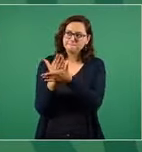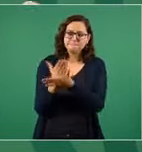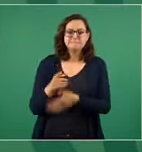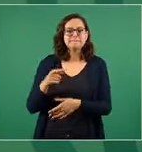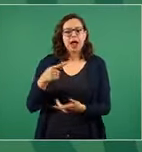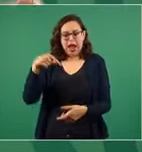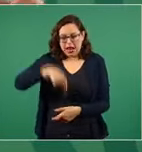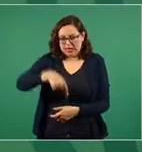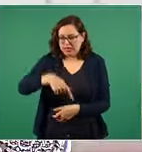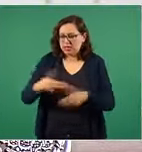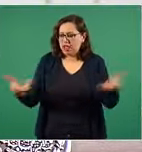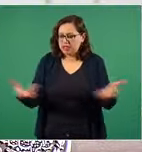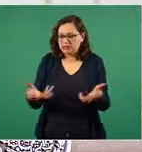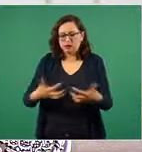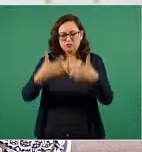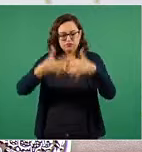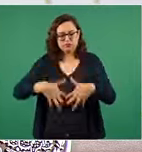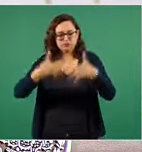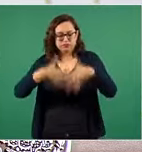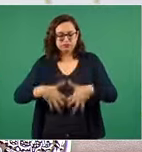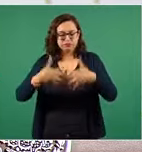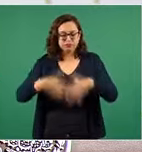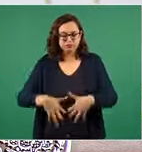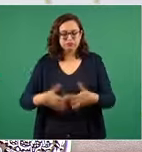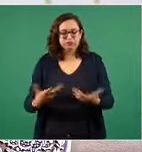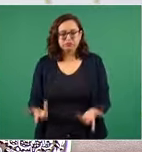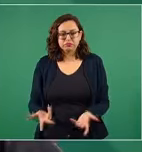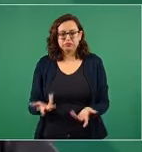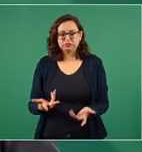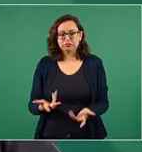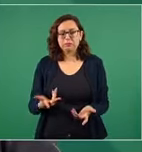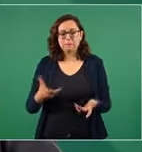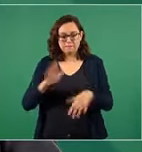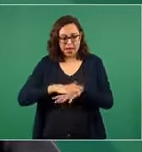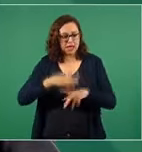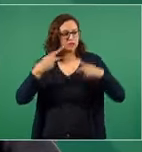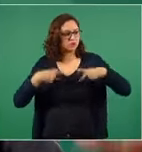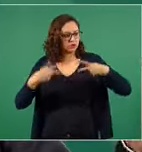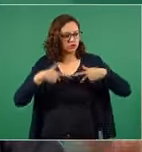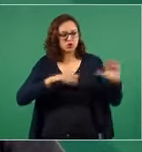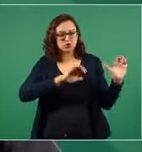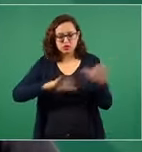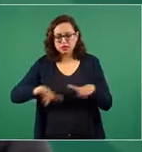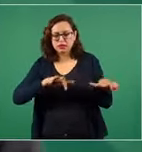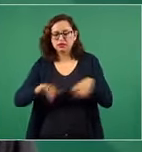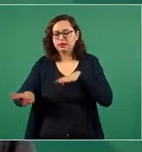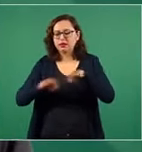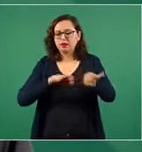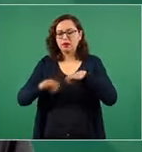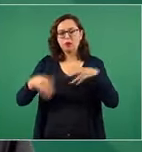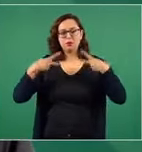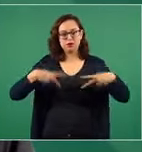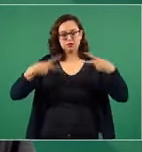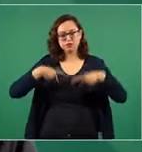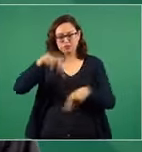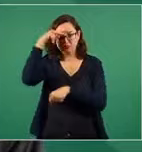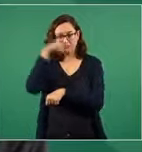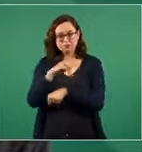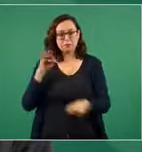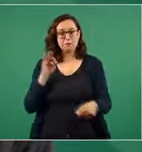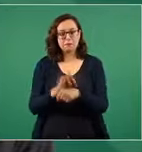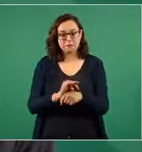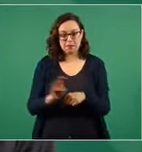aquí se le dé valor agregado a nuestra materia prima y se dé trabajo y se beneficie más al pueblo de México